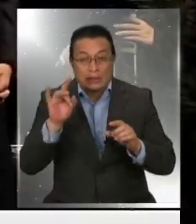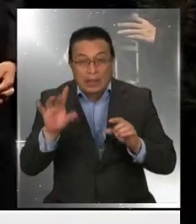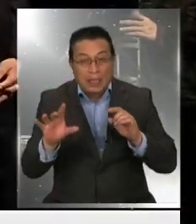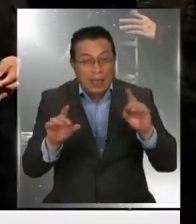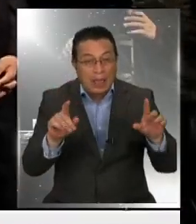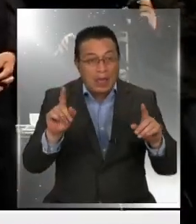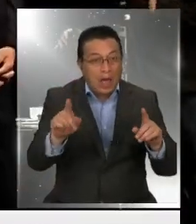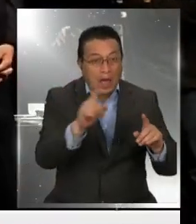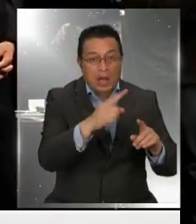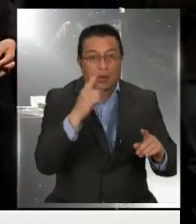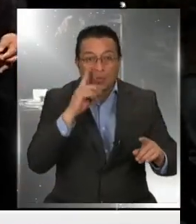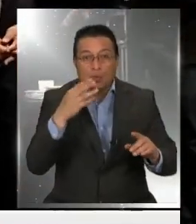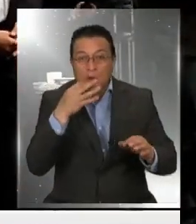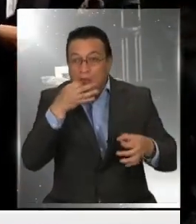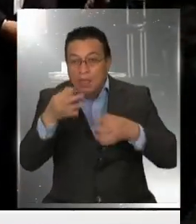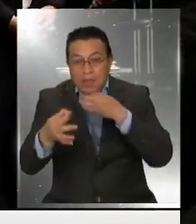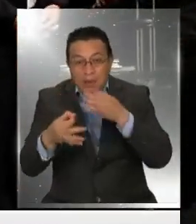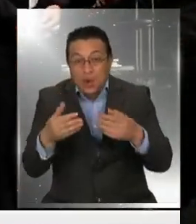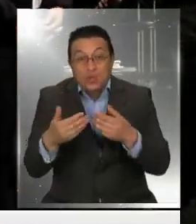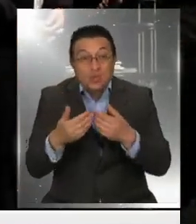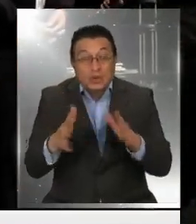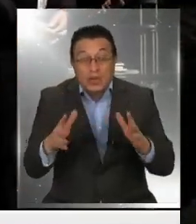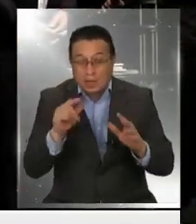e incluso cada condena verbal, al parecer sube.